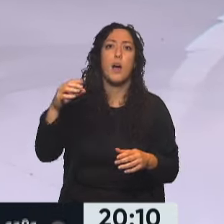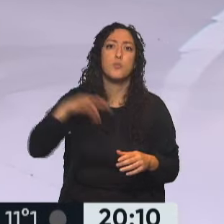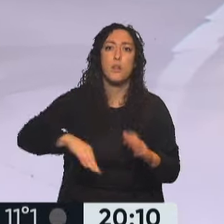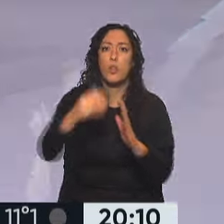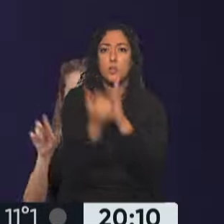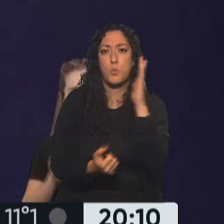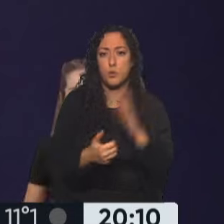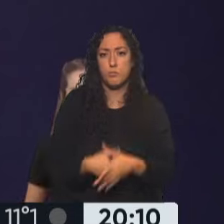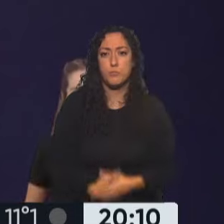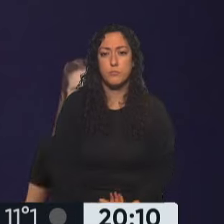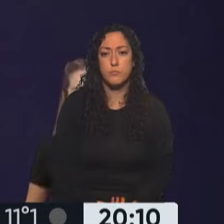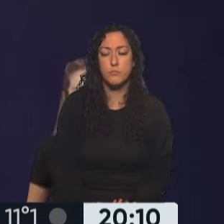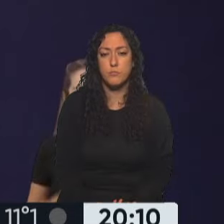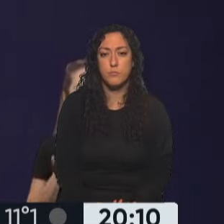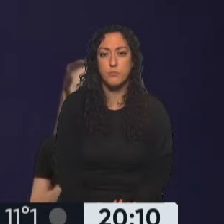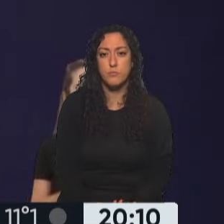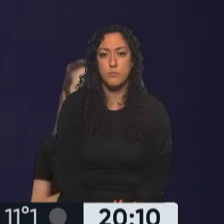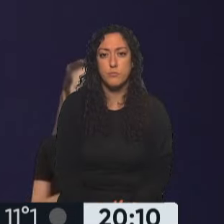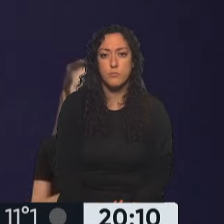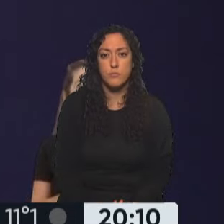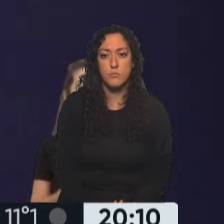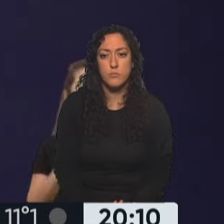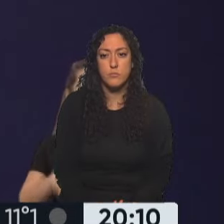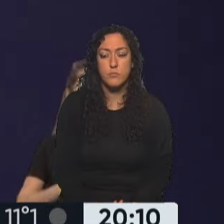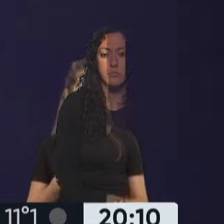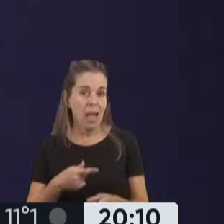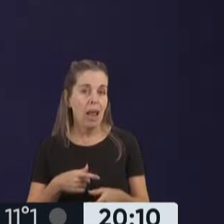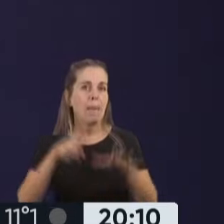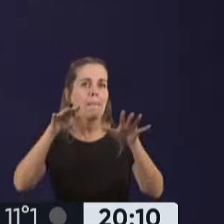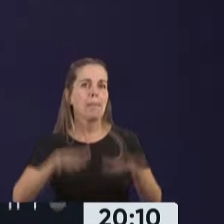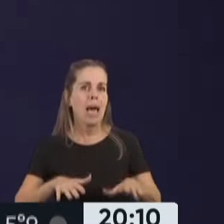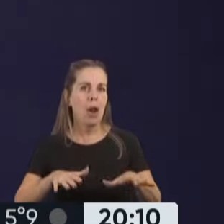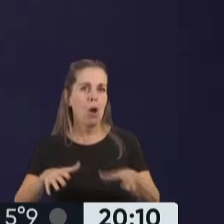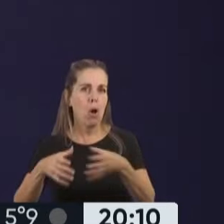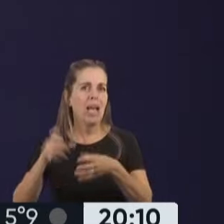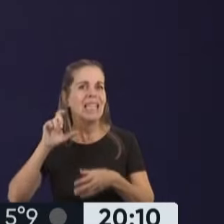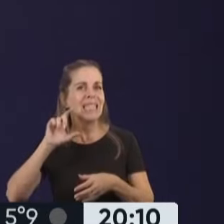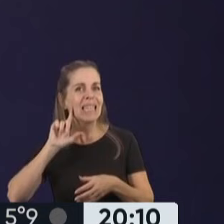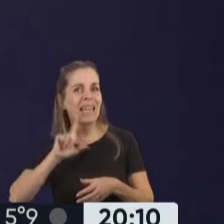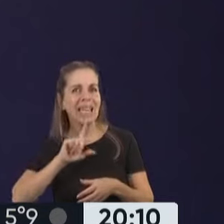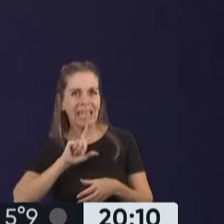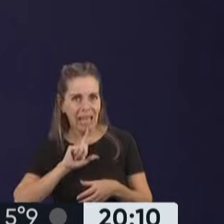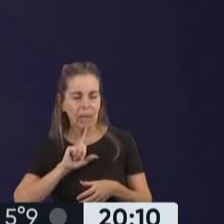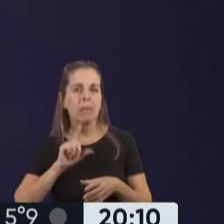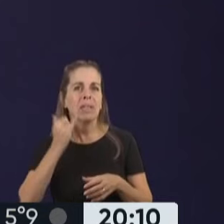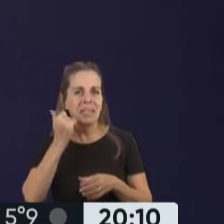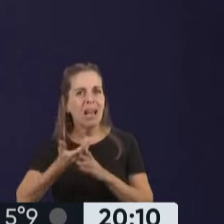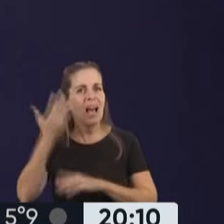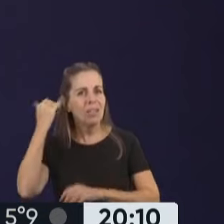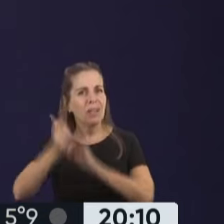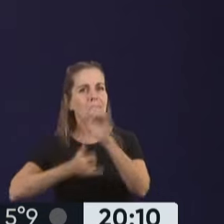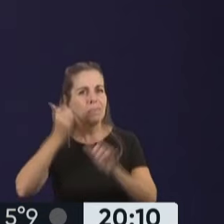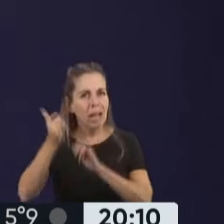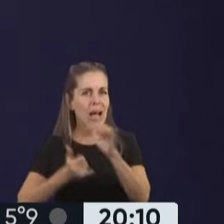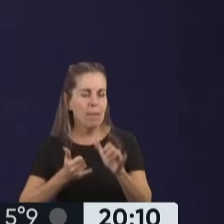Lo escuchamos. Con respecto al paro de la CGT, va a ocurrir el día de mañana, ya hemos hablado ayer, en virtud de alguna pregunta que me ha hecho